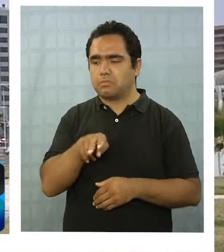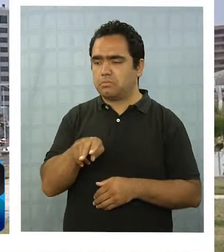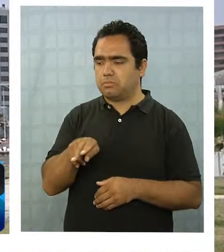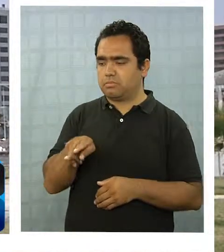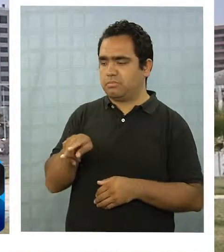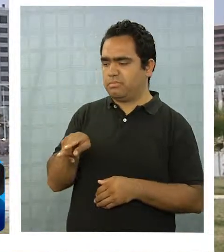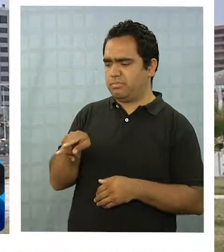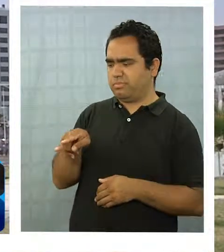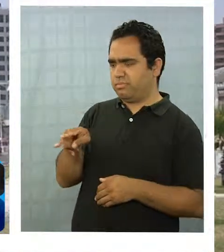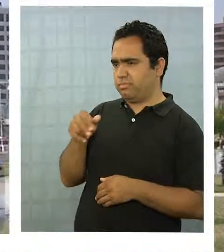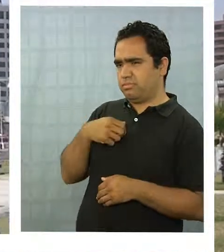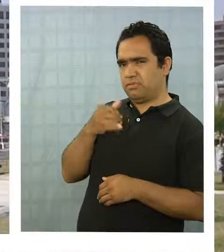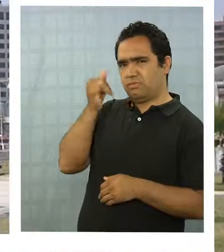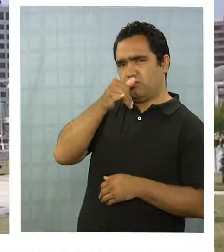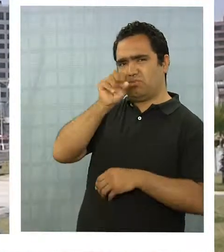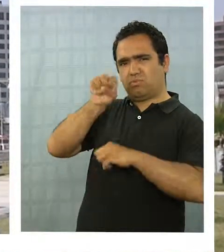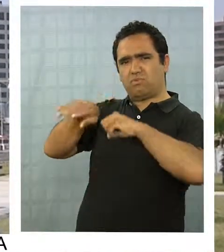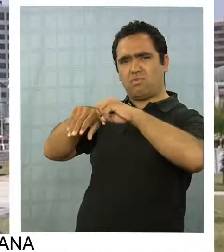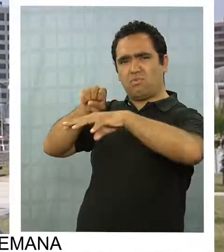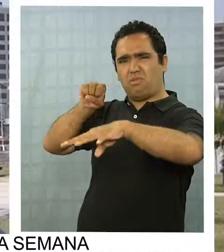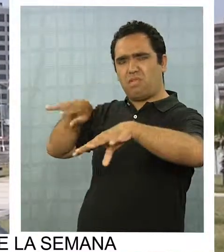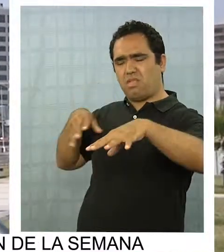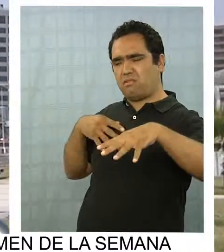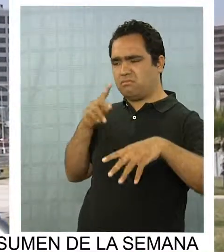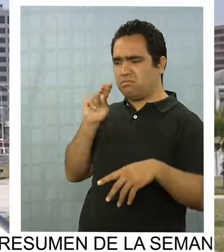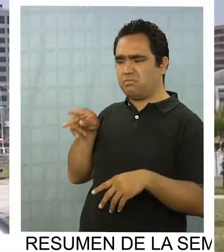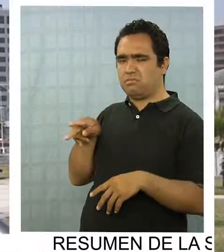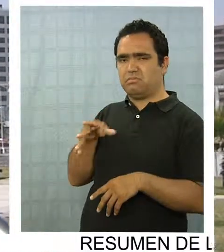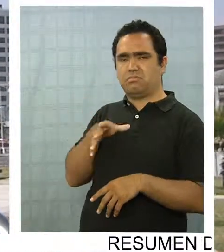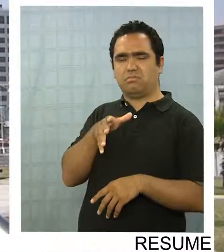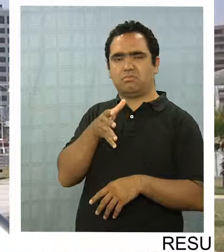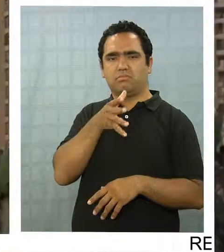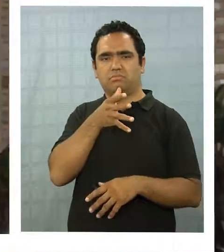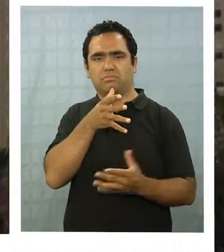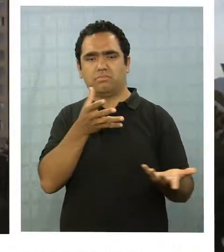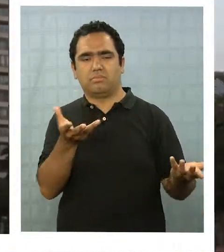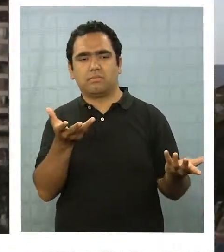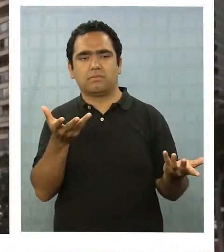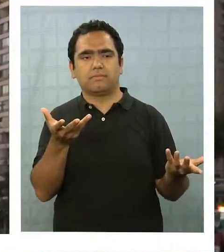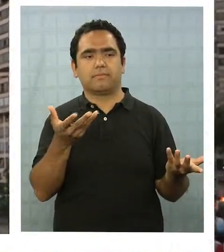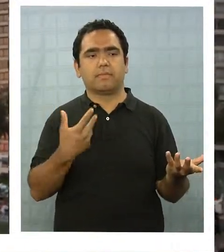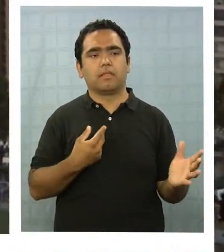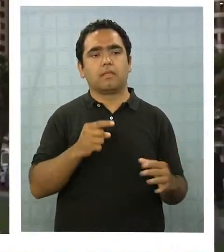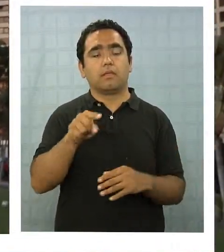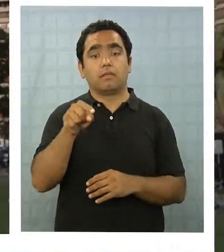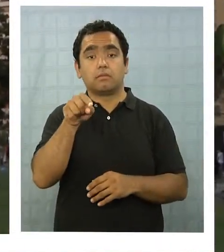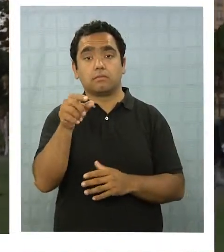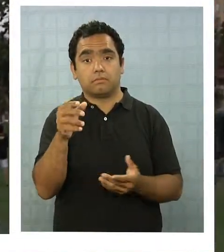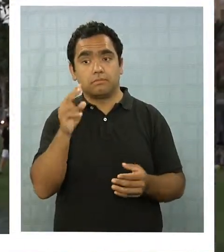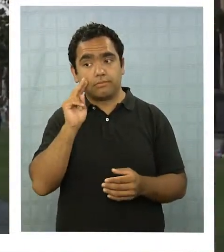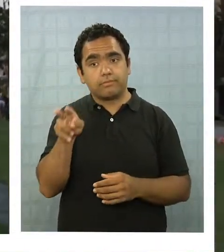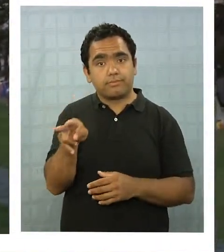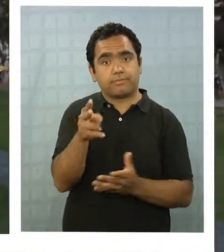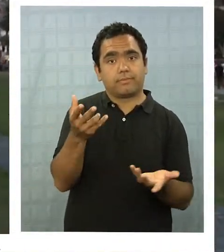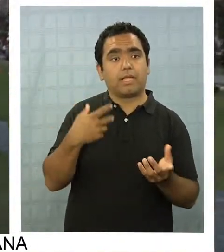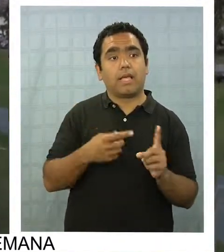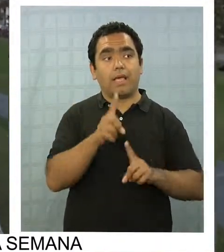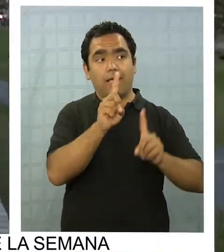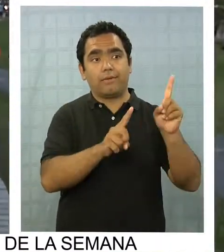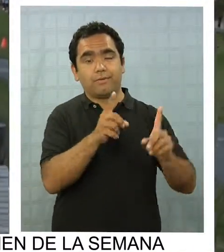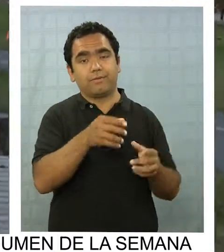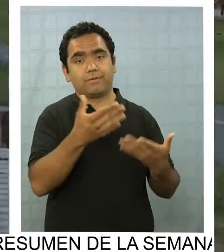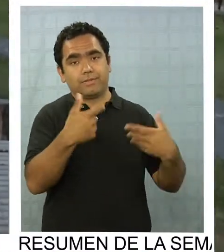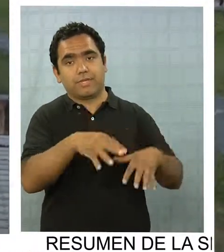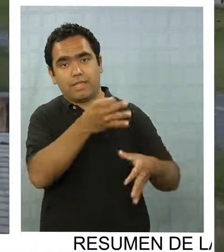un dejo de parte de la ciudad. Una apreciación que también comparten quienes